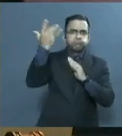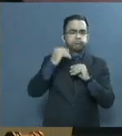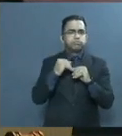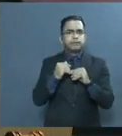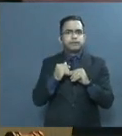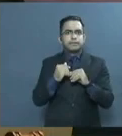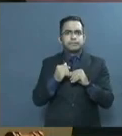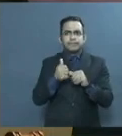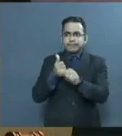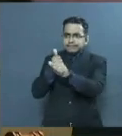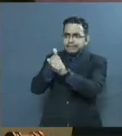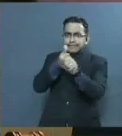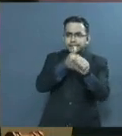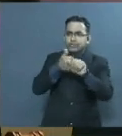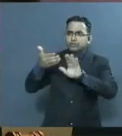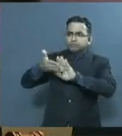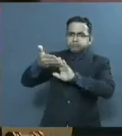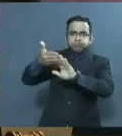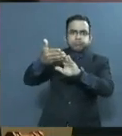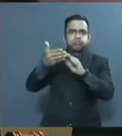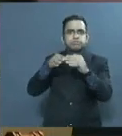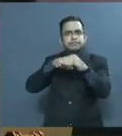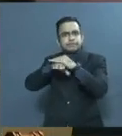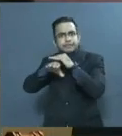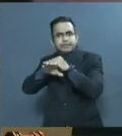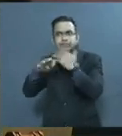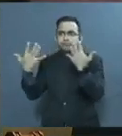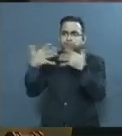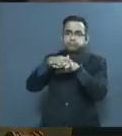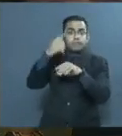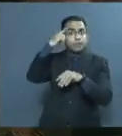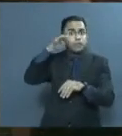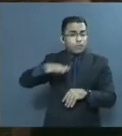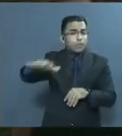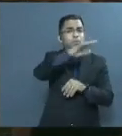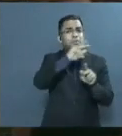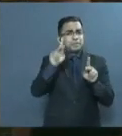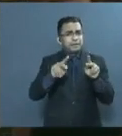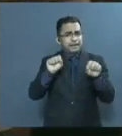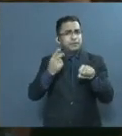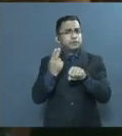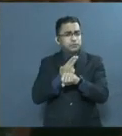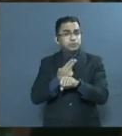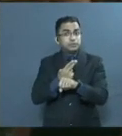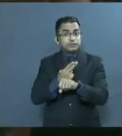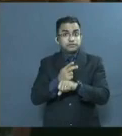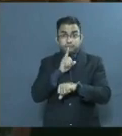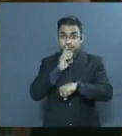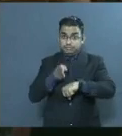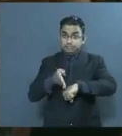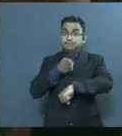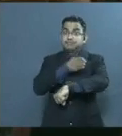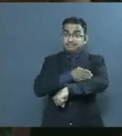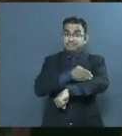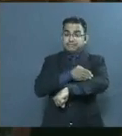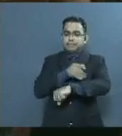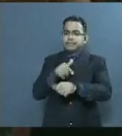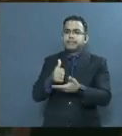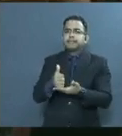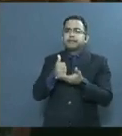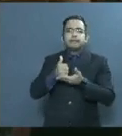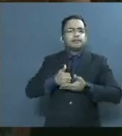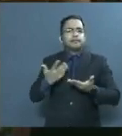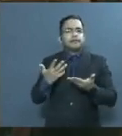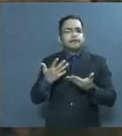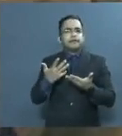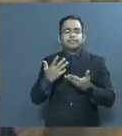digital, autosostenible y accesible para todos los usuarios y usuarias del sistema. Estos avances contribuyen aún